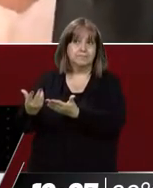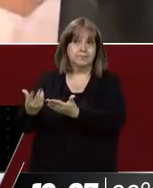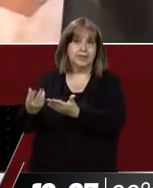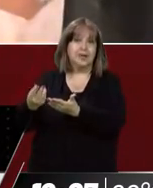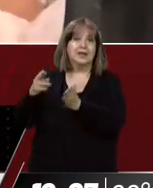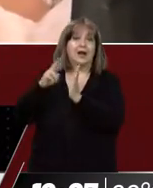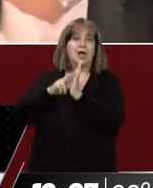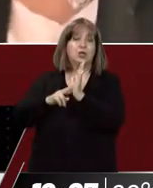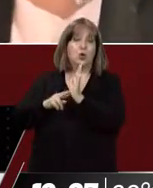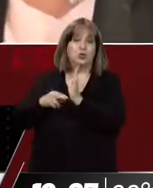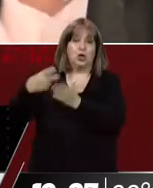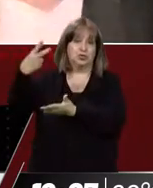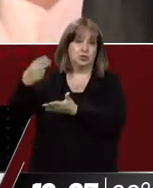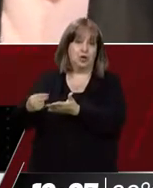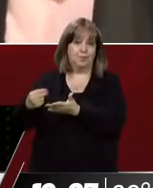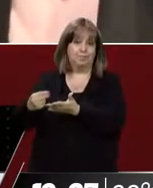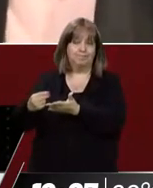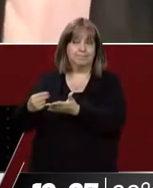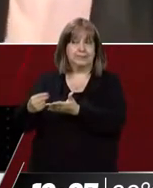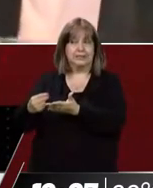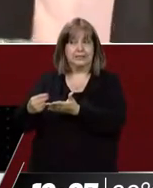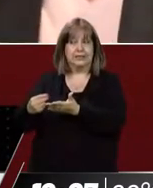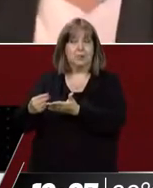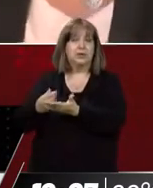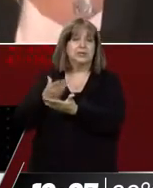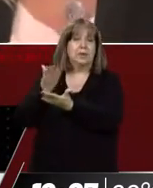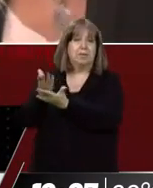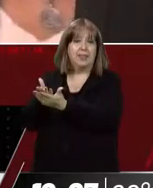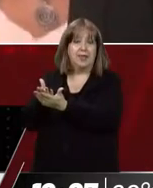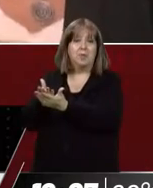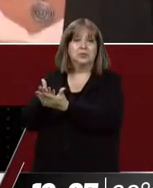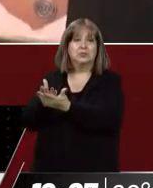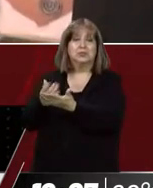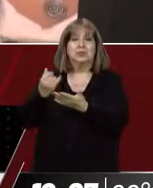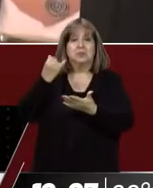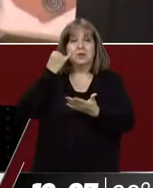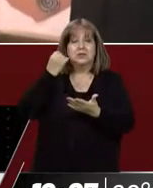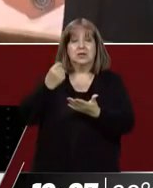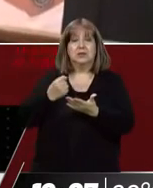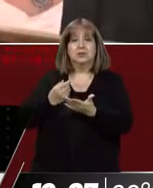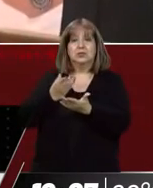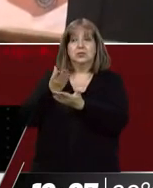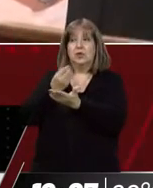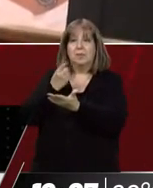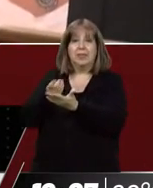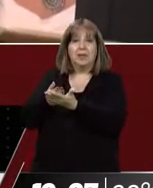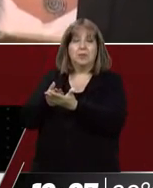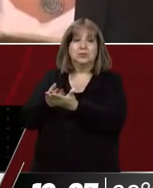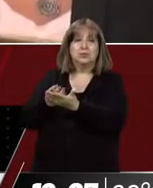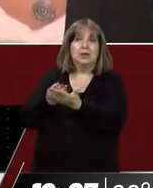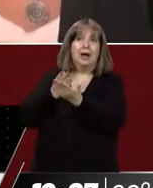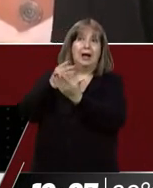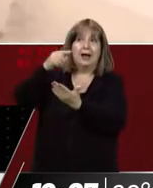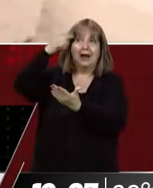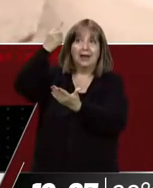resolución que ha salido hoy de la que tanto se está hablando, ¿no? Es la improcedencia formal del recurso que hemos interpuesto ante la Nación